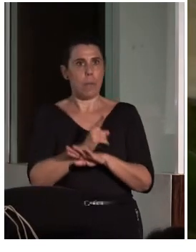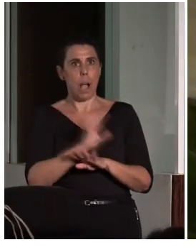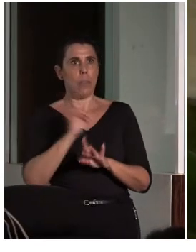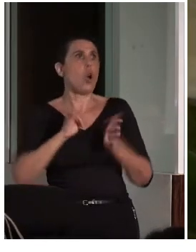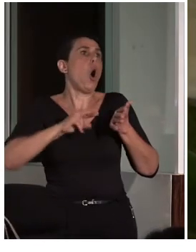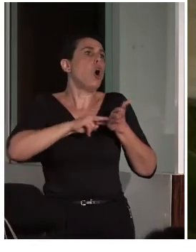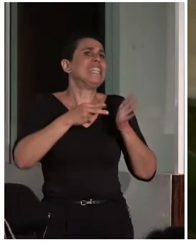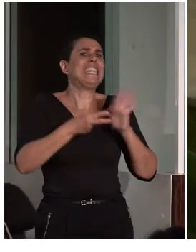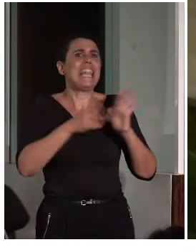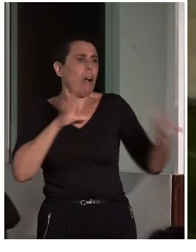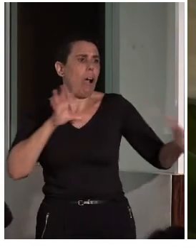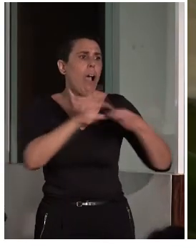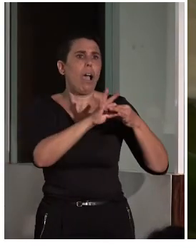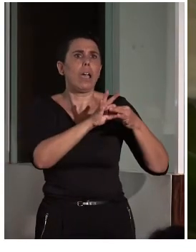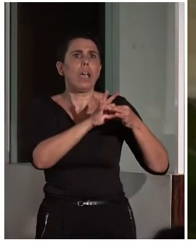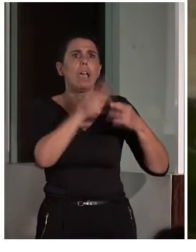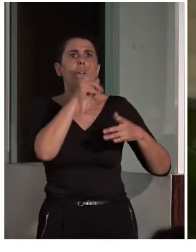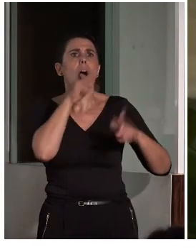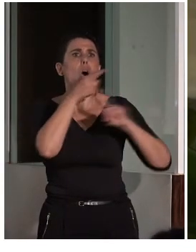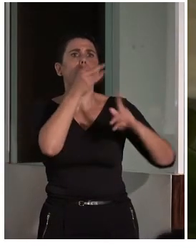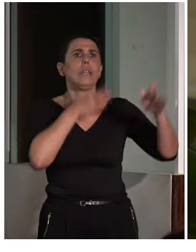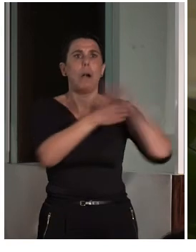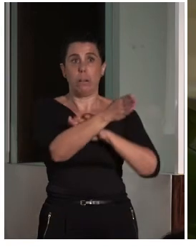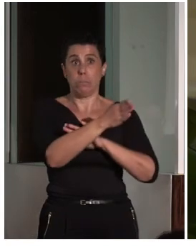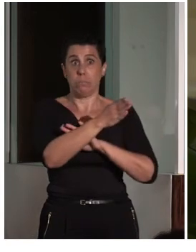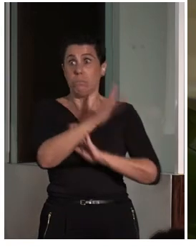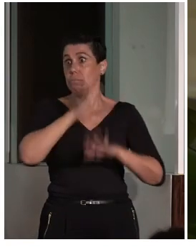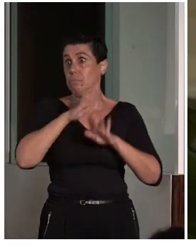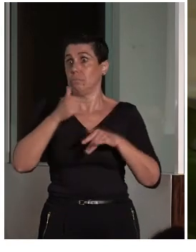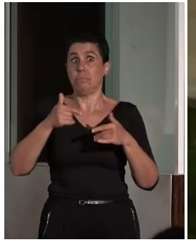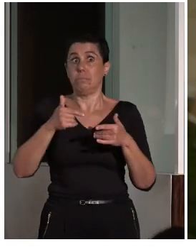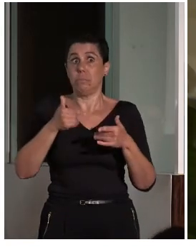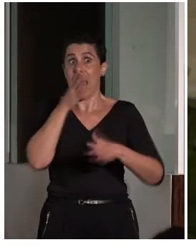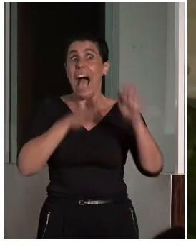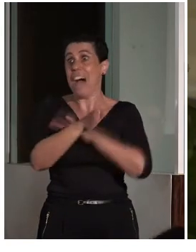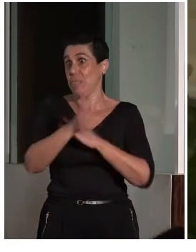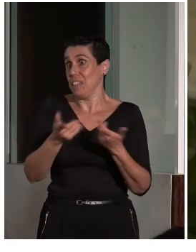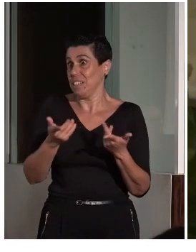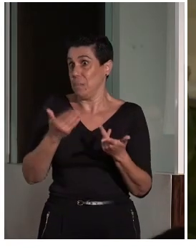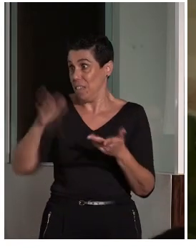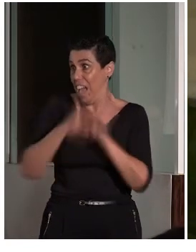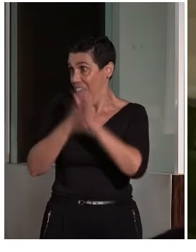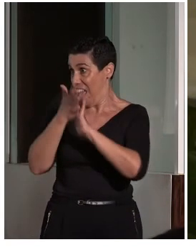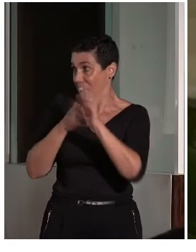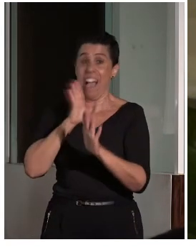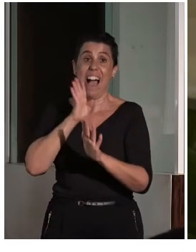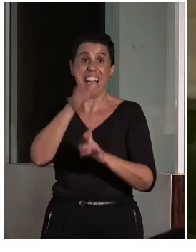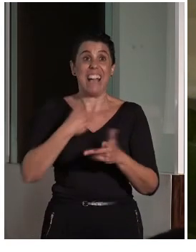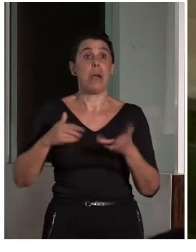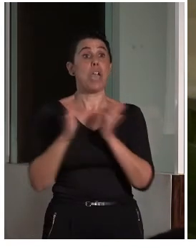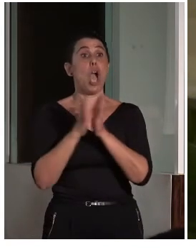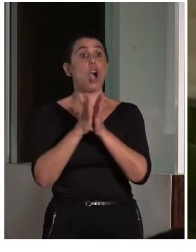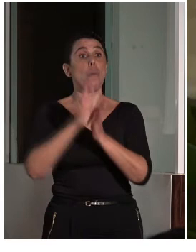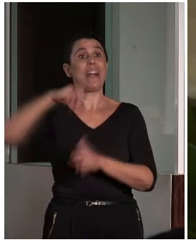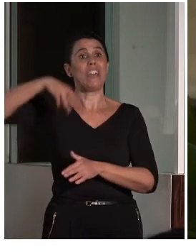necesaria para hacer lo que, por cierto, magníficamente estáis haciendo hoy aquí. Claro, me estaba preguntando a mi compañero Manolo Marcos de Segovia, ¿hay alguien